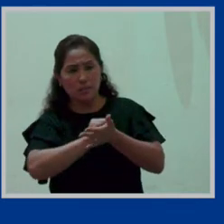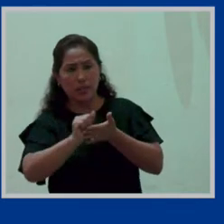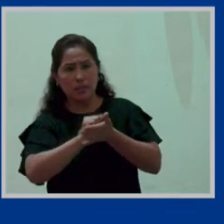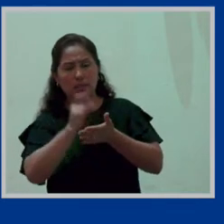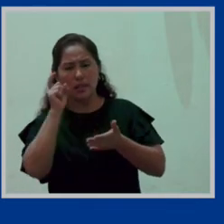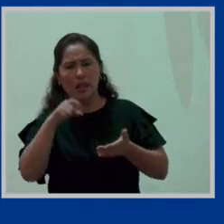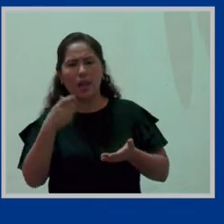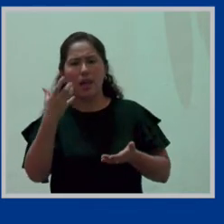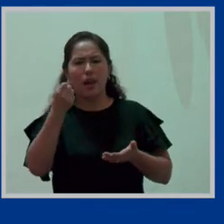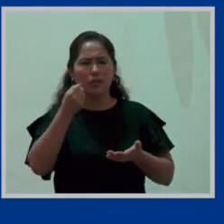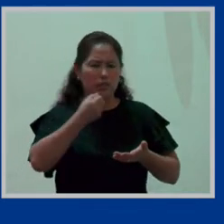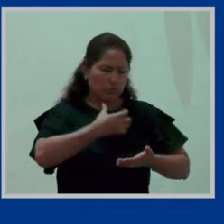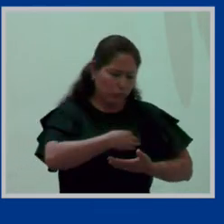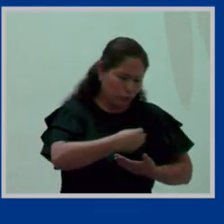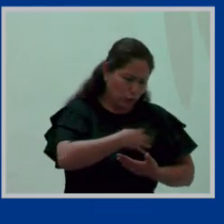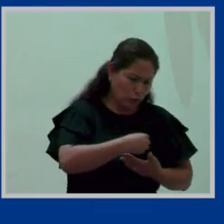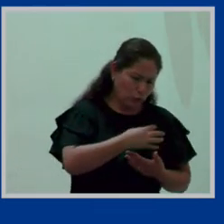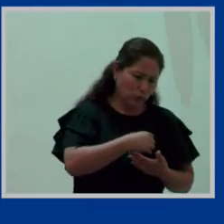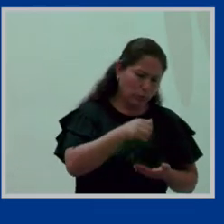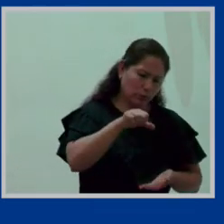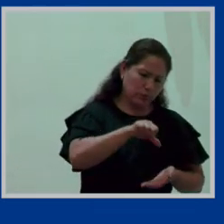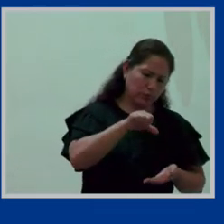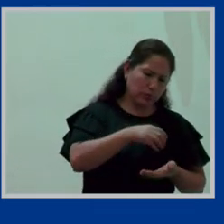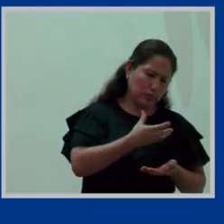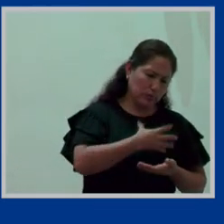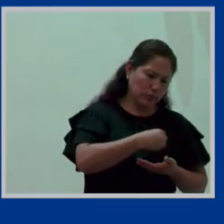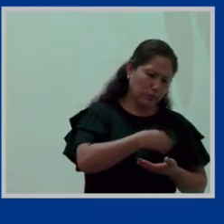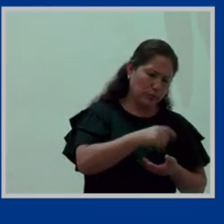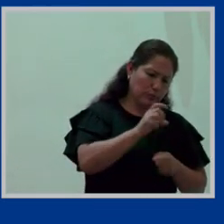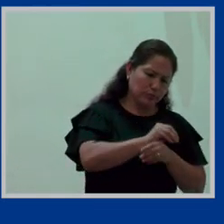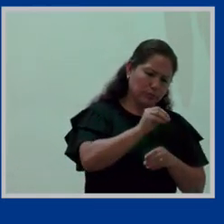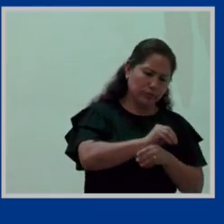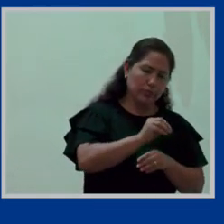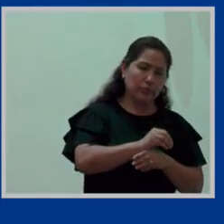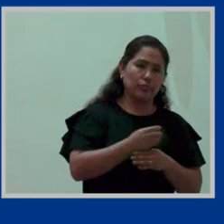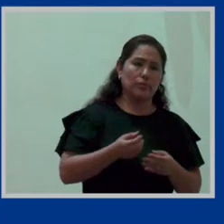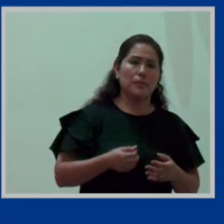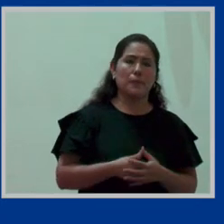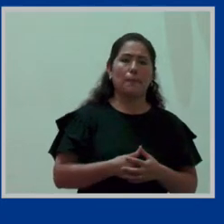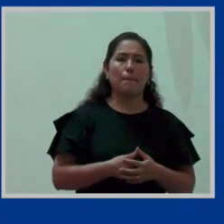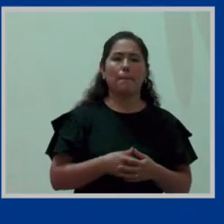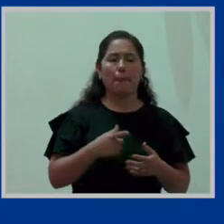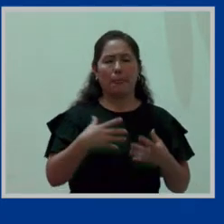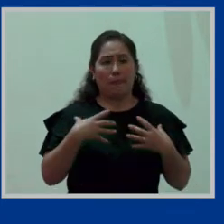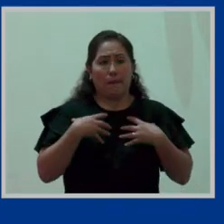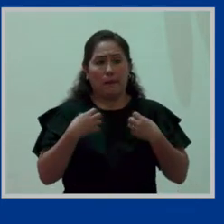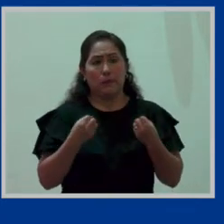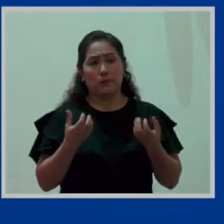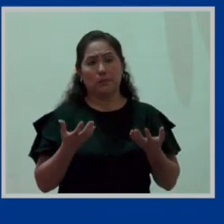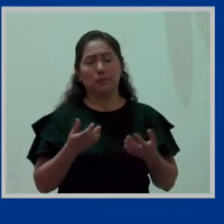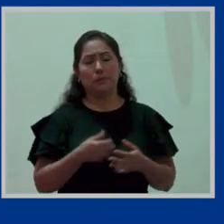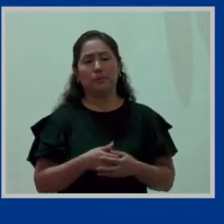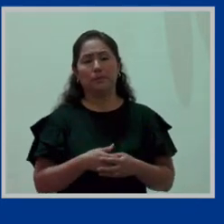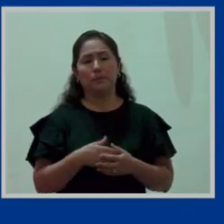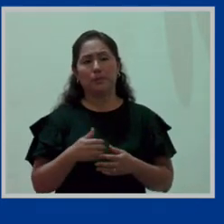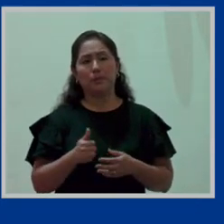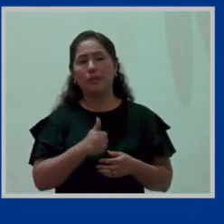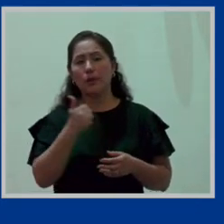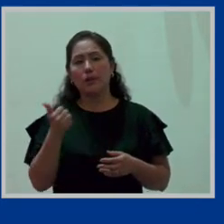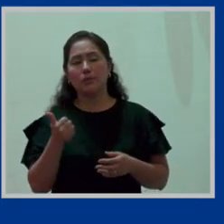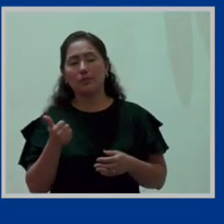de leche materna, lo cual beneficia inclusive también a la mamá por las razones, o sea, preventivas en su salud. Y por otro lado,